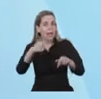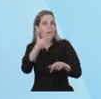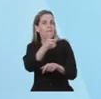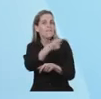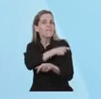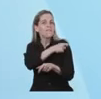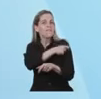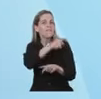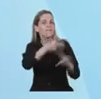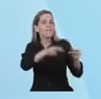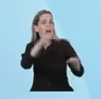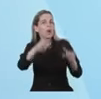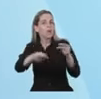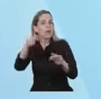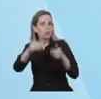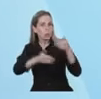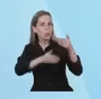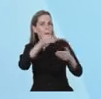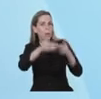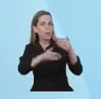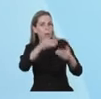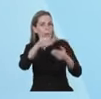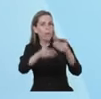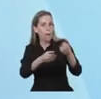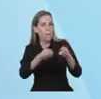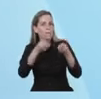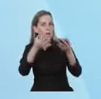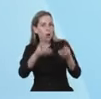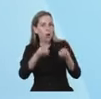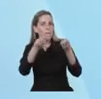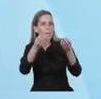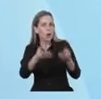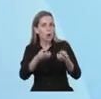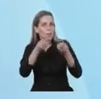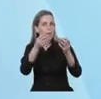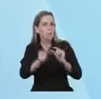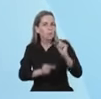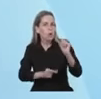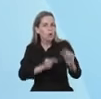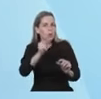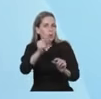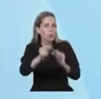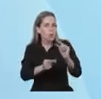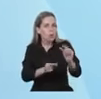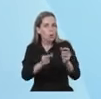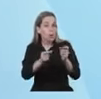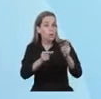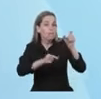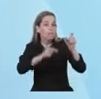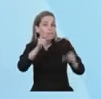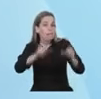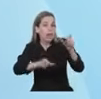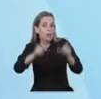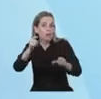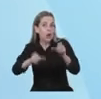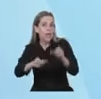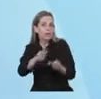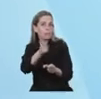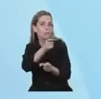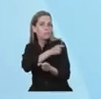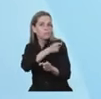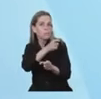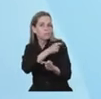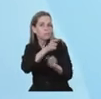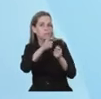Estamos superándonos semana a semana. Cada día tenemos más argentinos y más argentinas